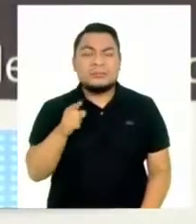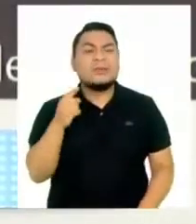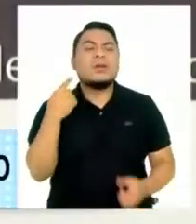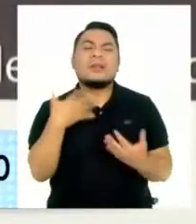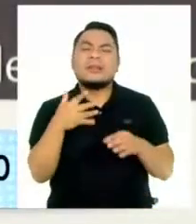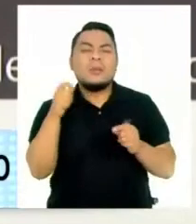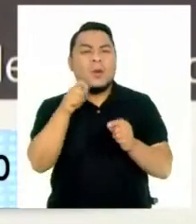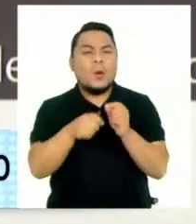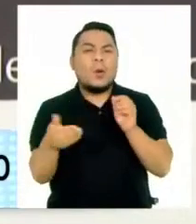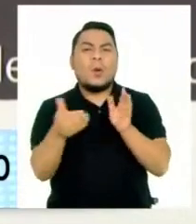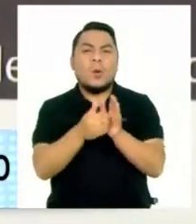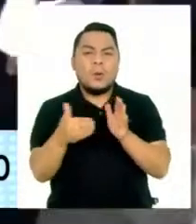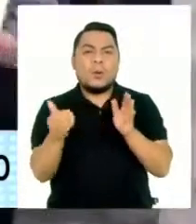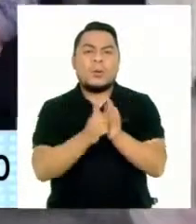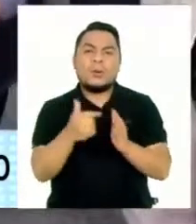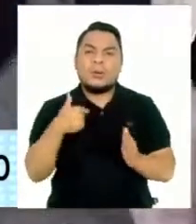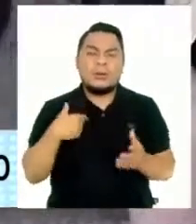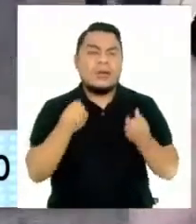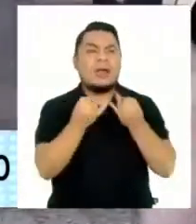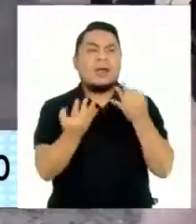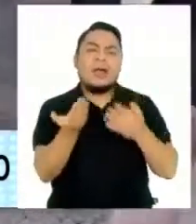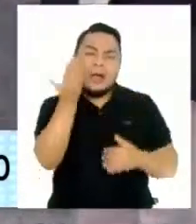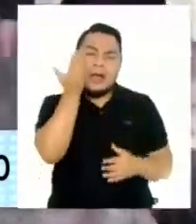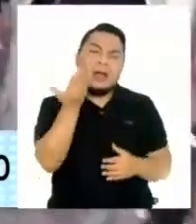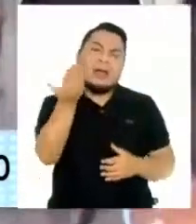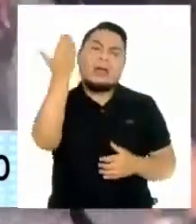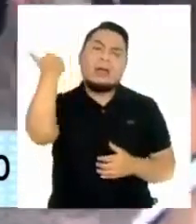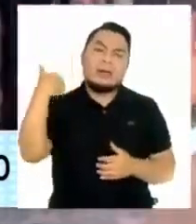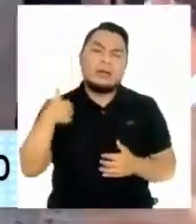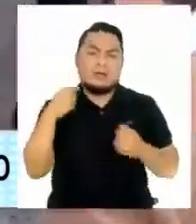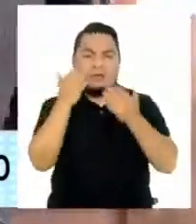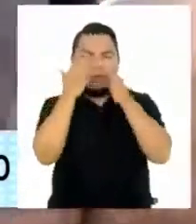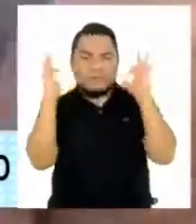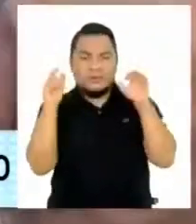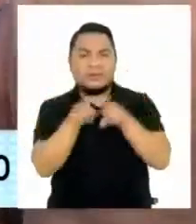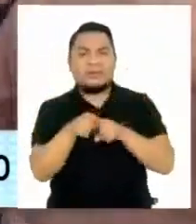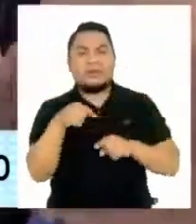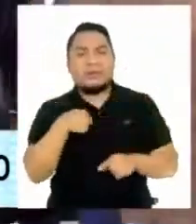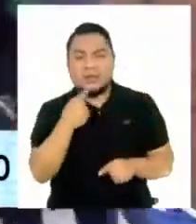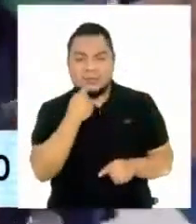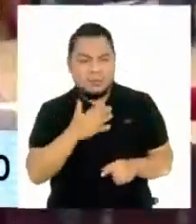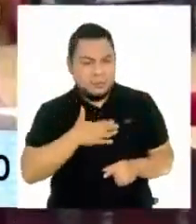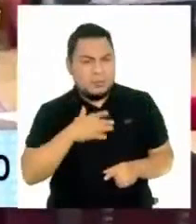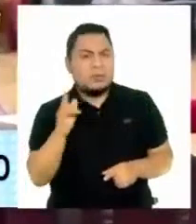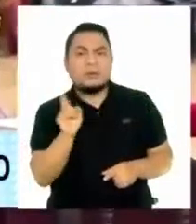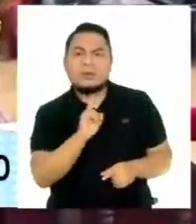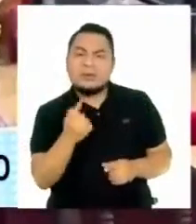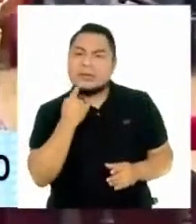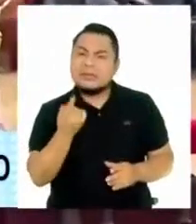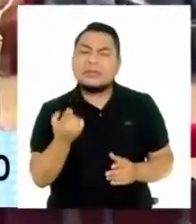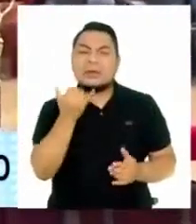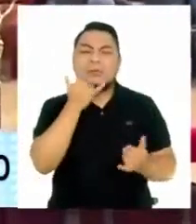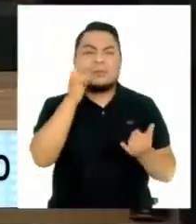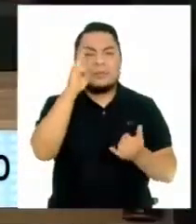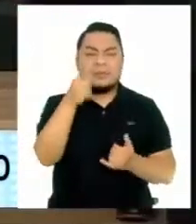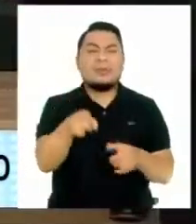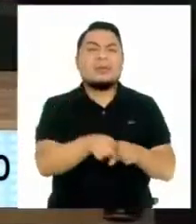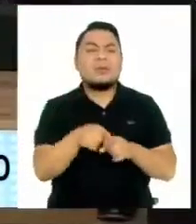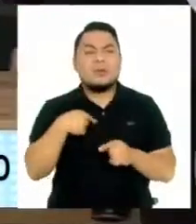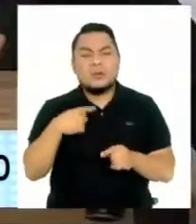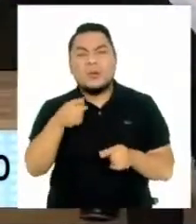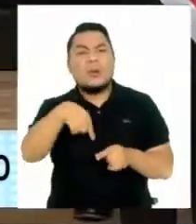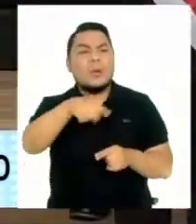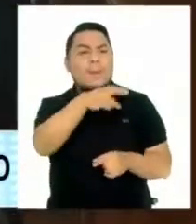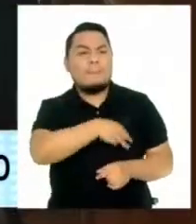acusaciones en su contra por antiguas publicaciones en redes sociales bajo su presunta autoría, así como pedidos de censura